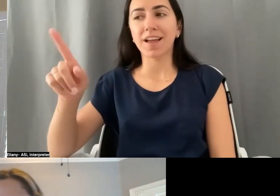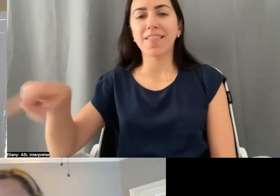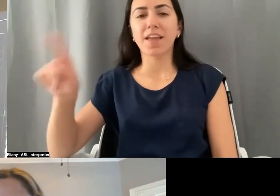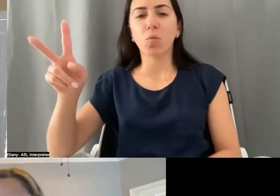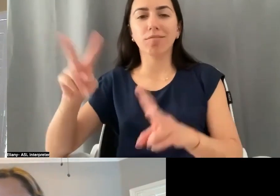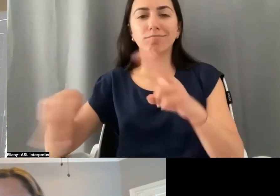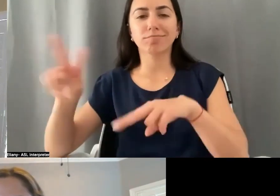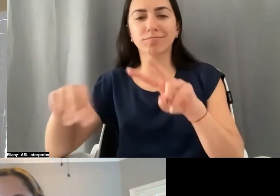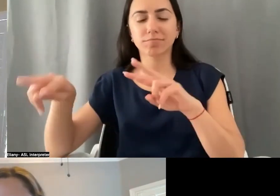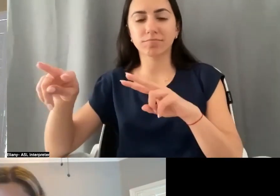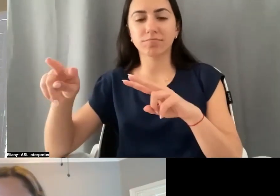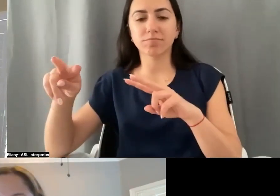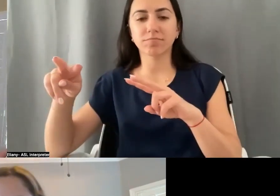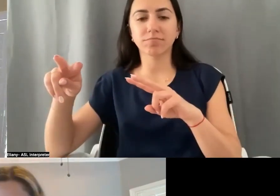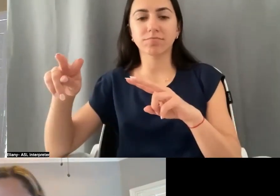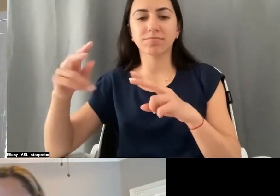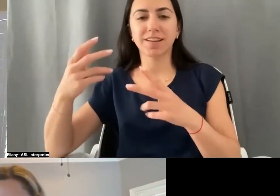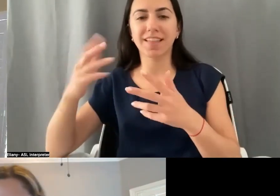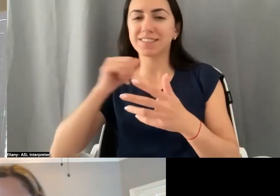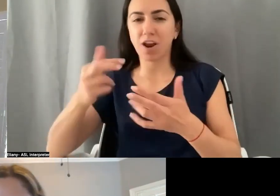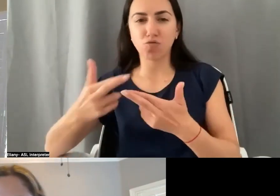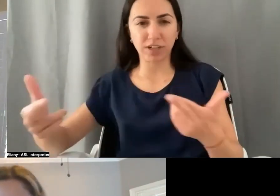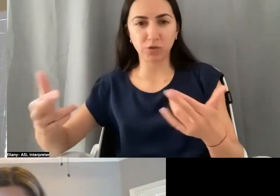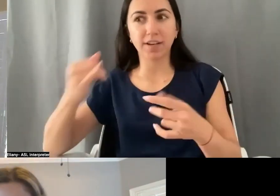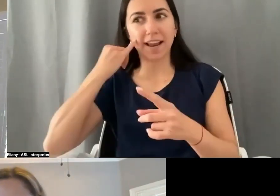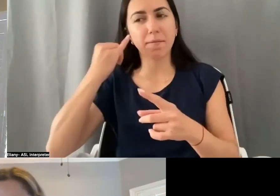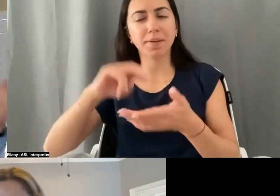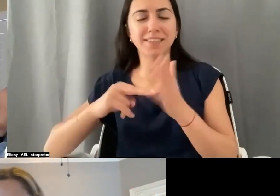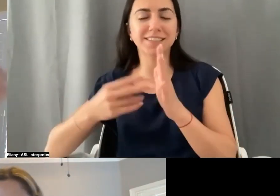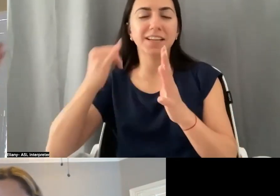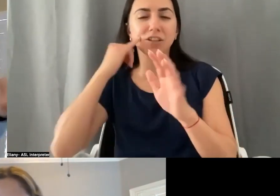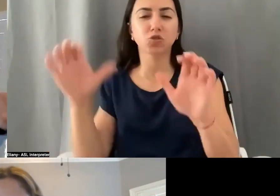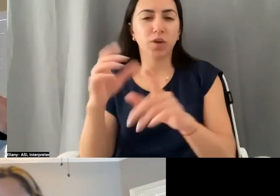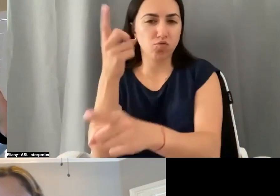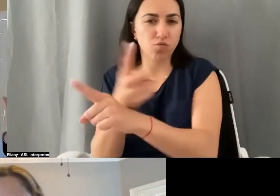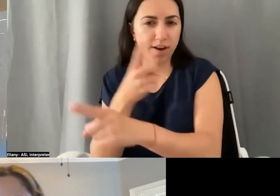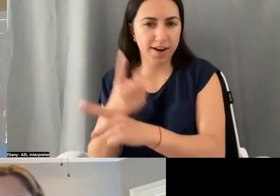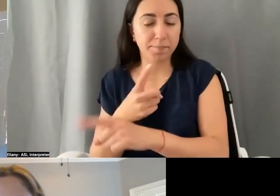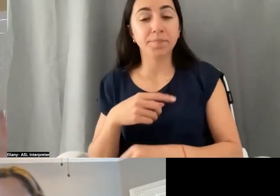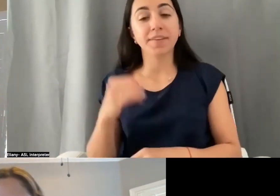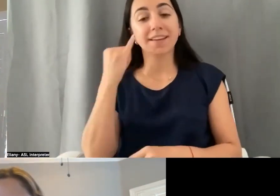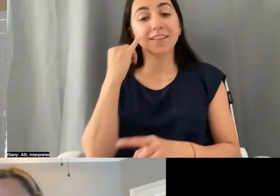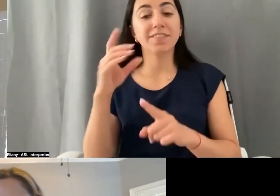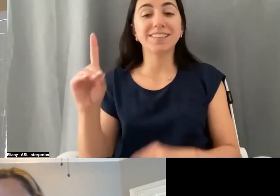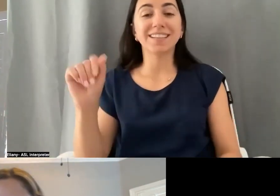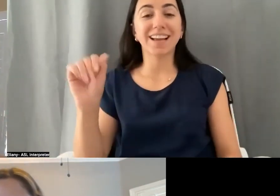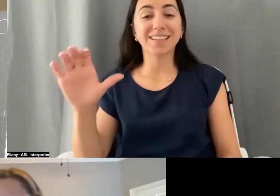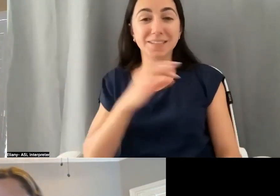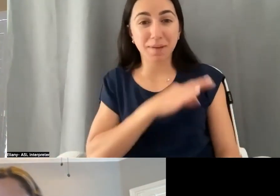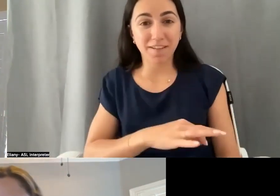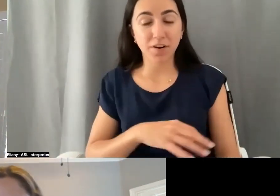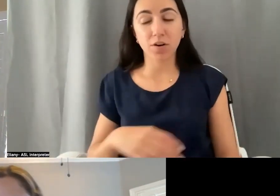seguro social tiene que evaluarlo para asegurarse de que no sea un recurso contable. Si es hecho correctamente. Nuevamente, si están